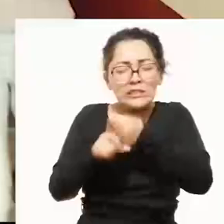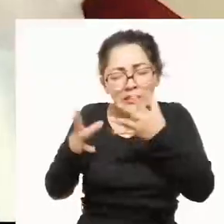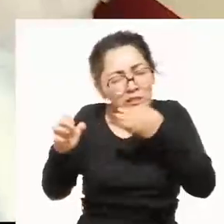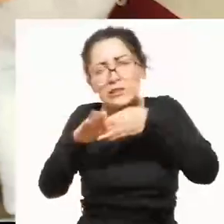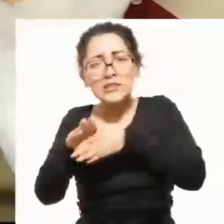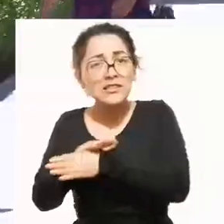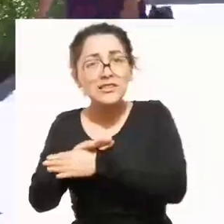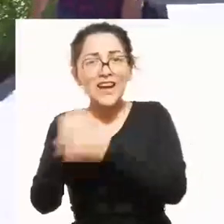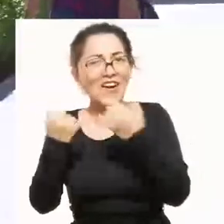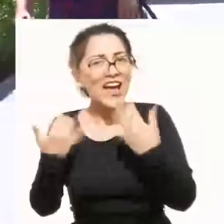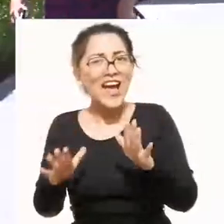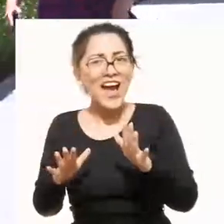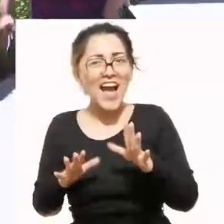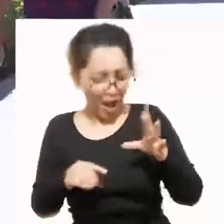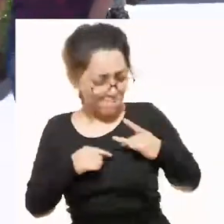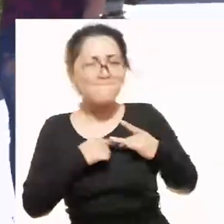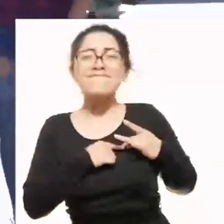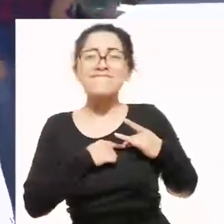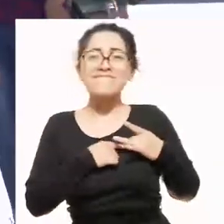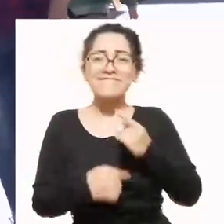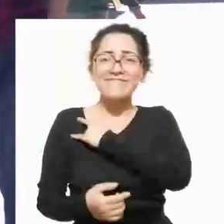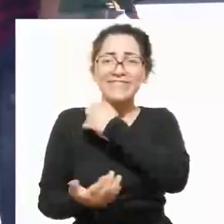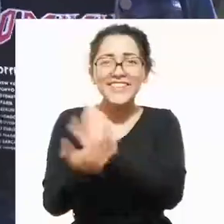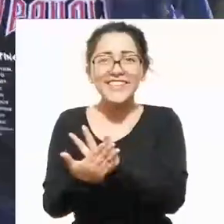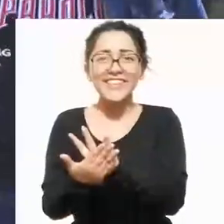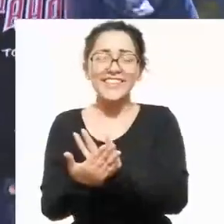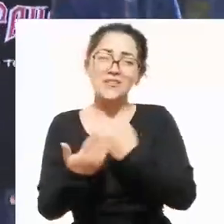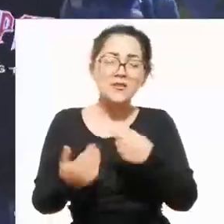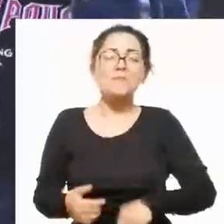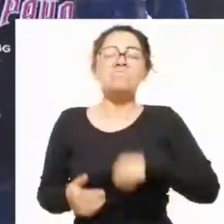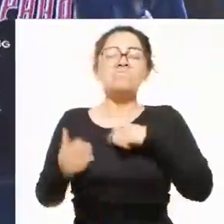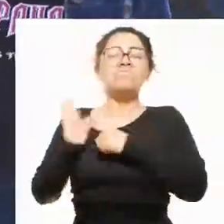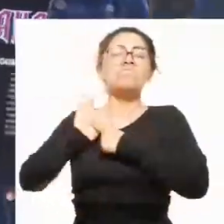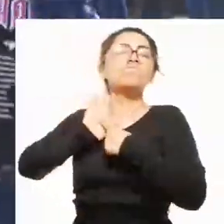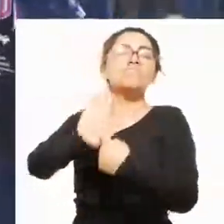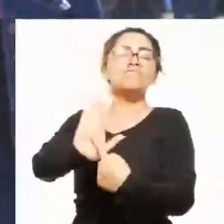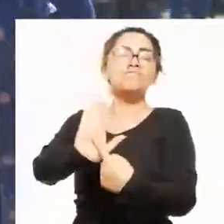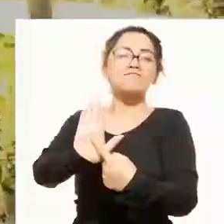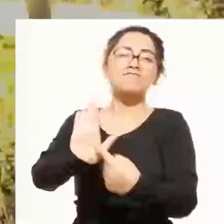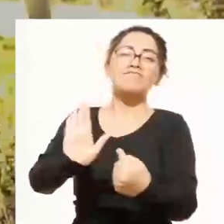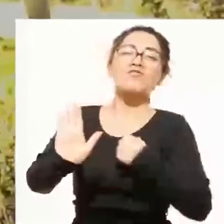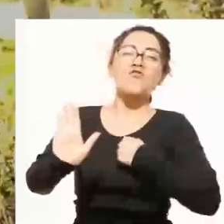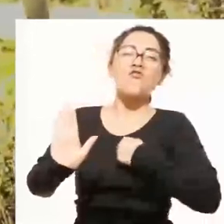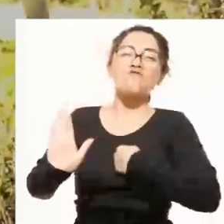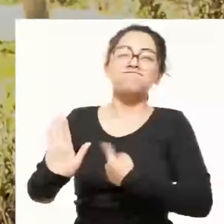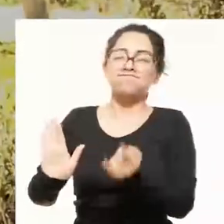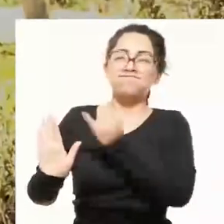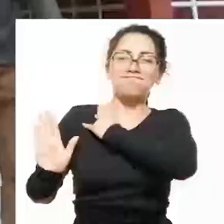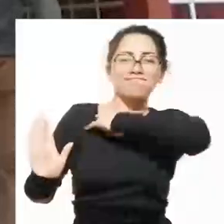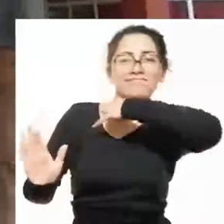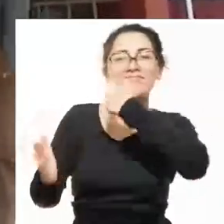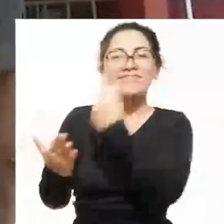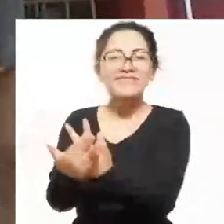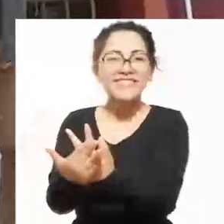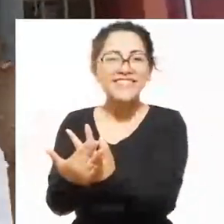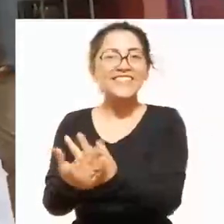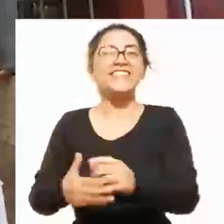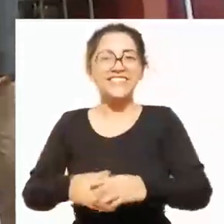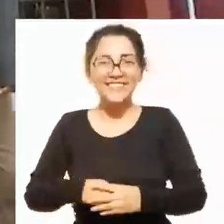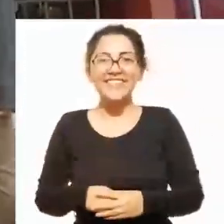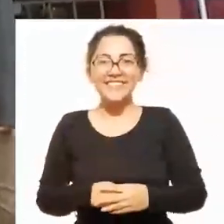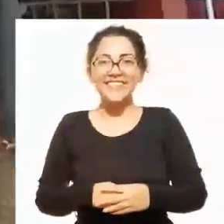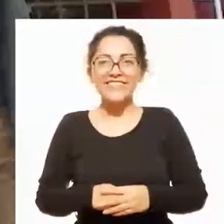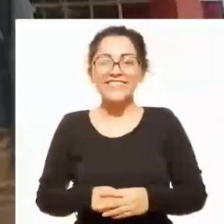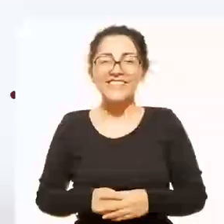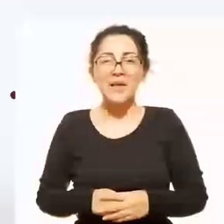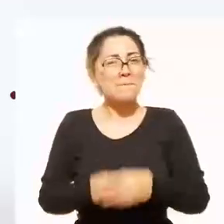ingresar, esa marca que será tu mejor carta de presentación, esa marca que te hace sentir orgulloso de nuestra